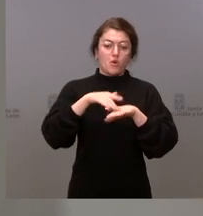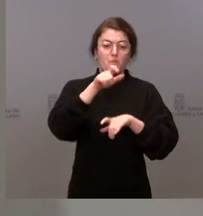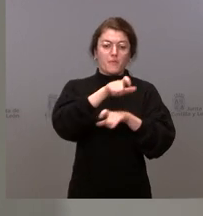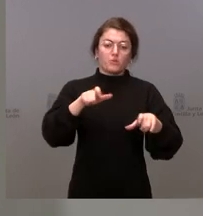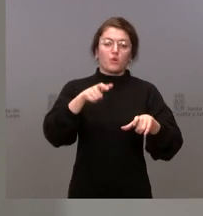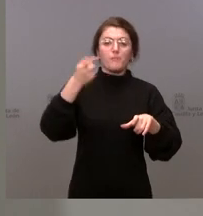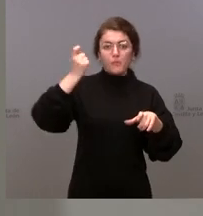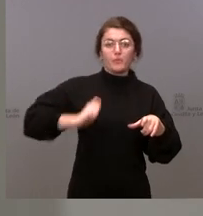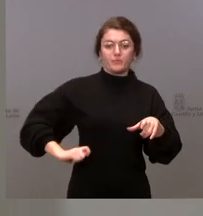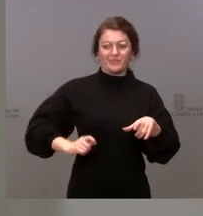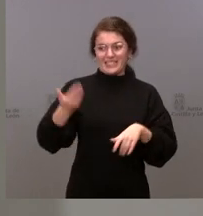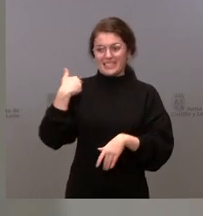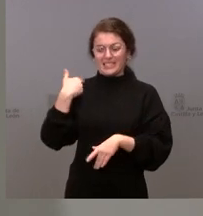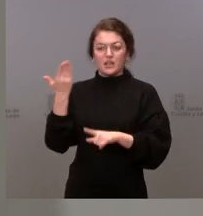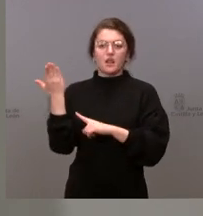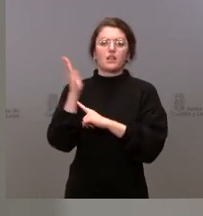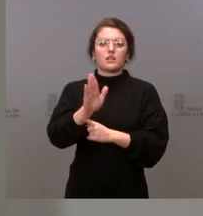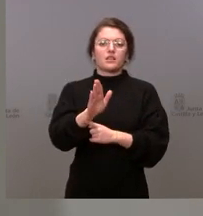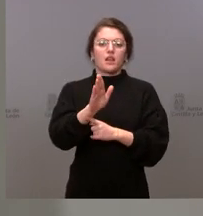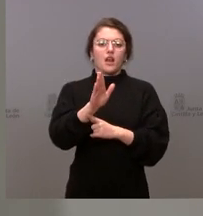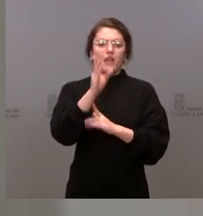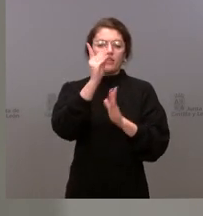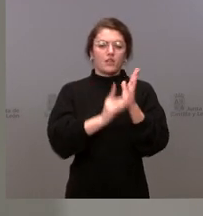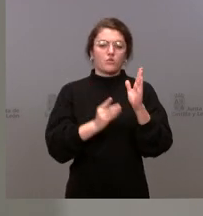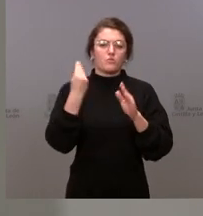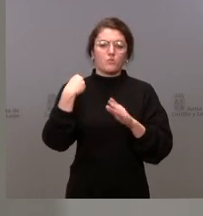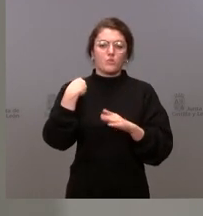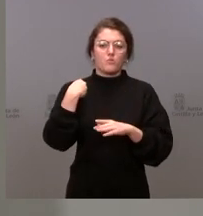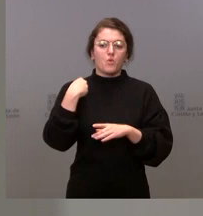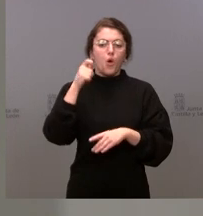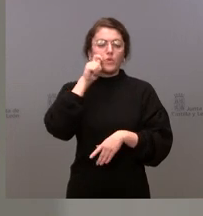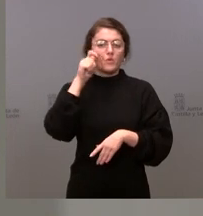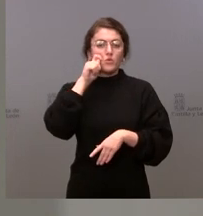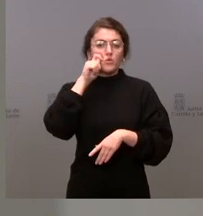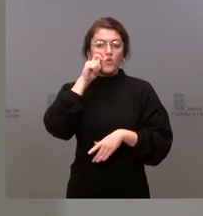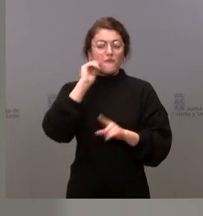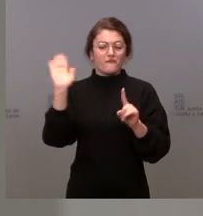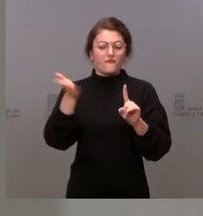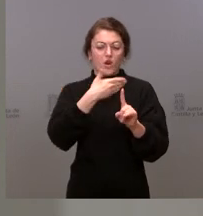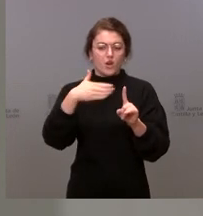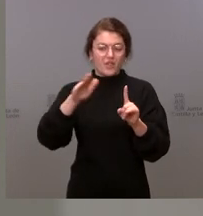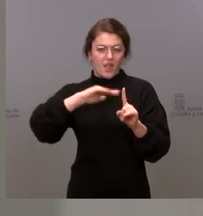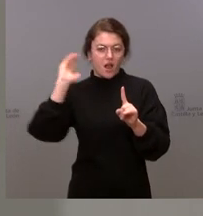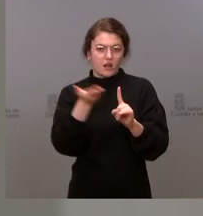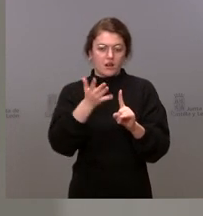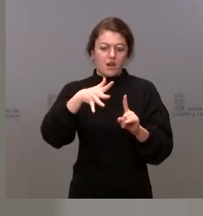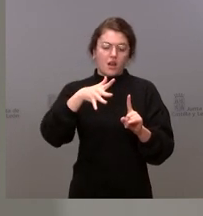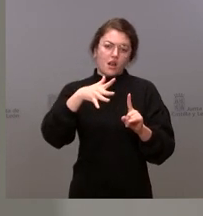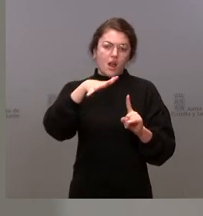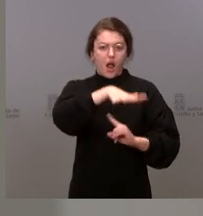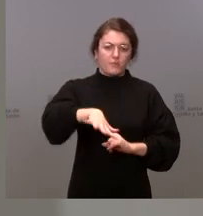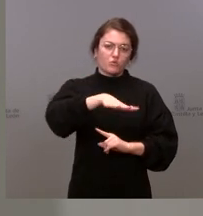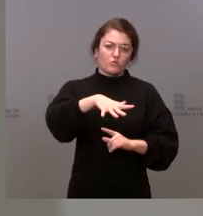del Observatorio de Violencia y de Agresiones en el ámbito sanitario, datos muy